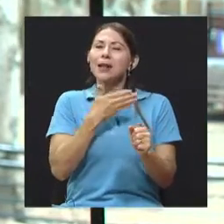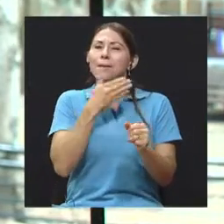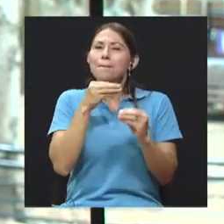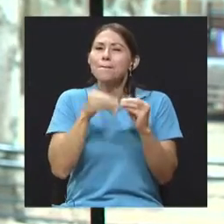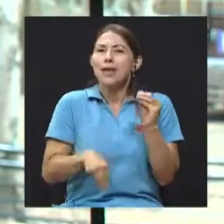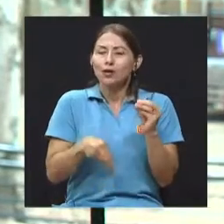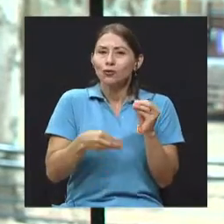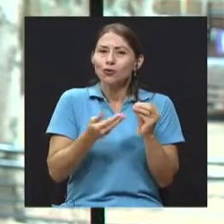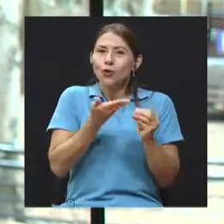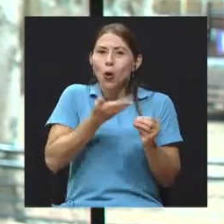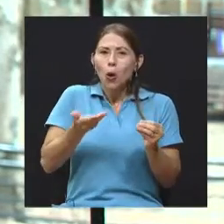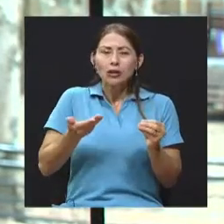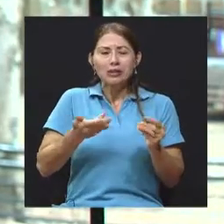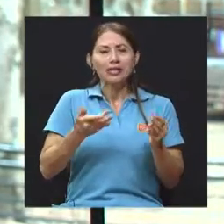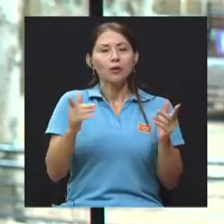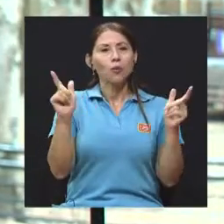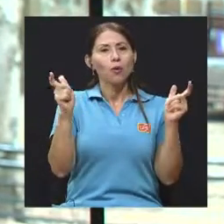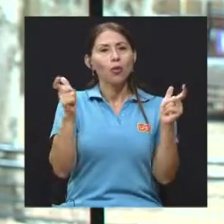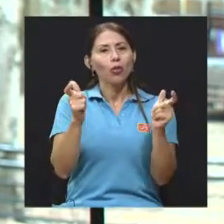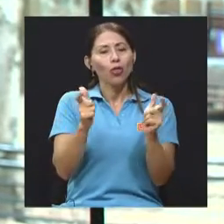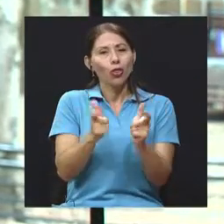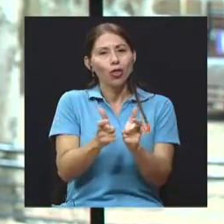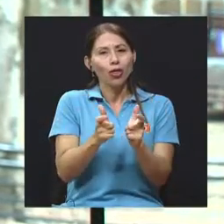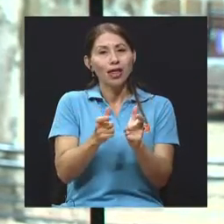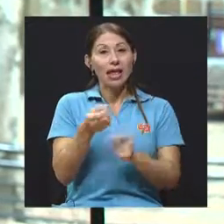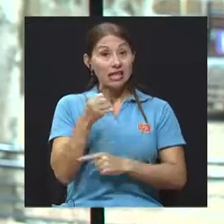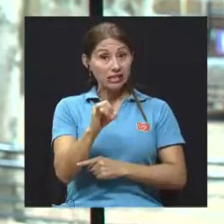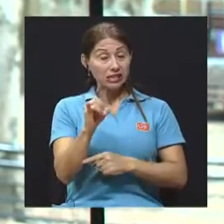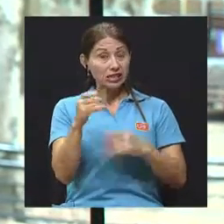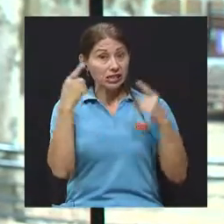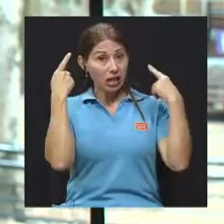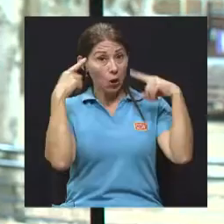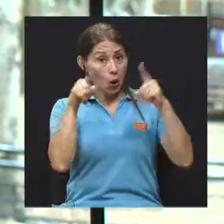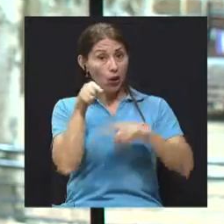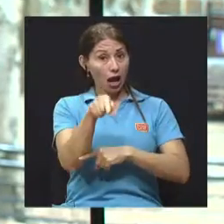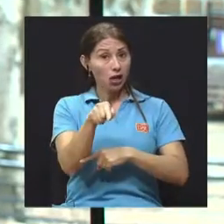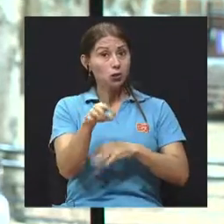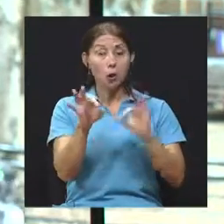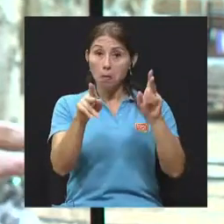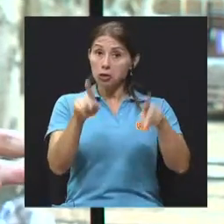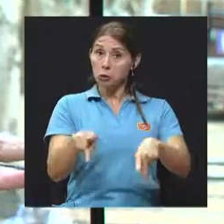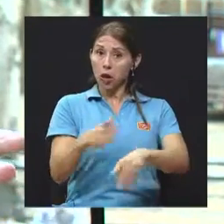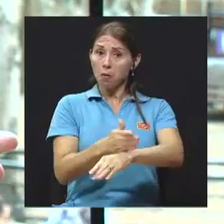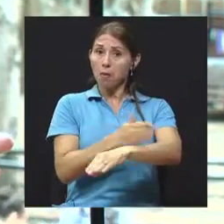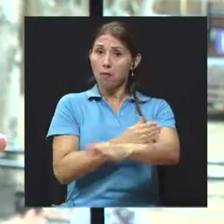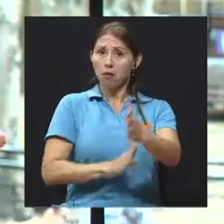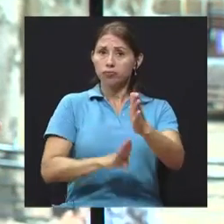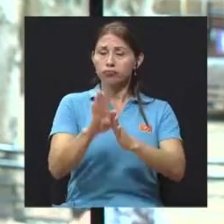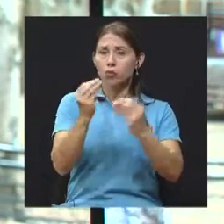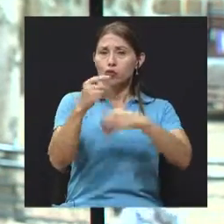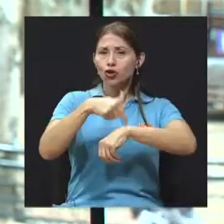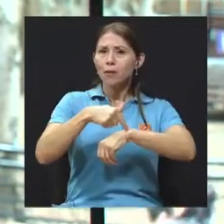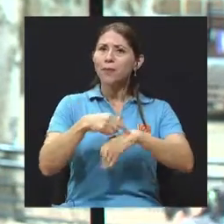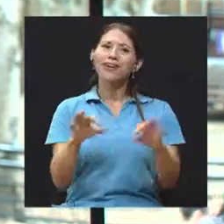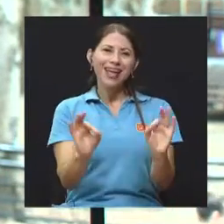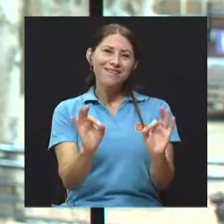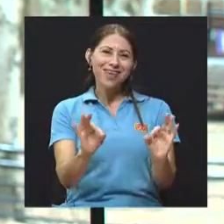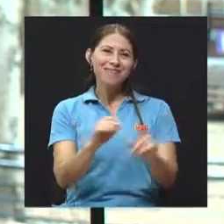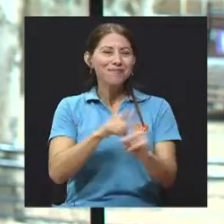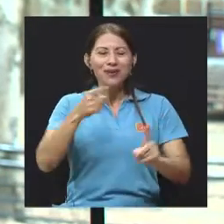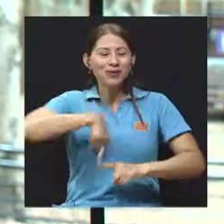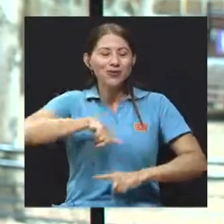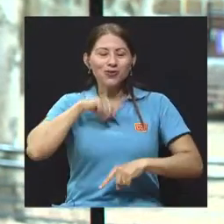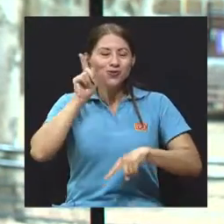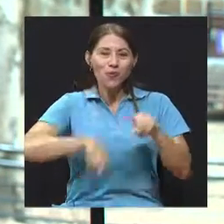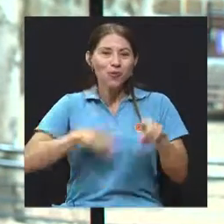Si se logra una remisión prolongada, simplemente ya no manifestó nada y sigue así durante mucho tiempo, pues qué bien. Pero no es algo que nosotros podamos